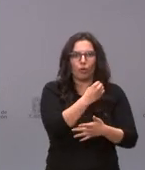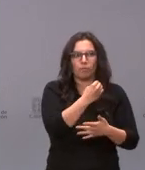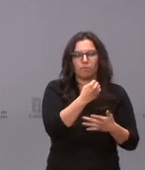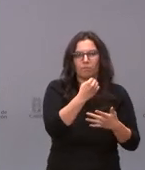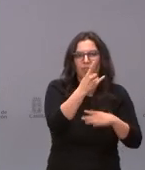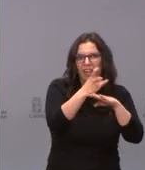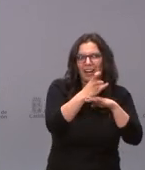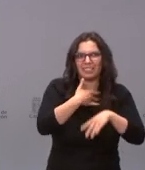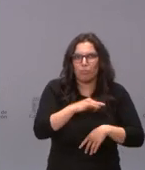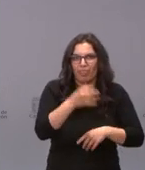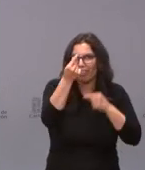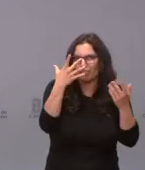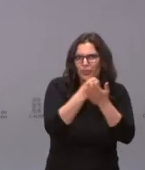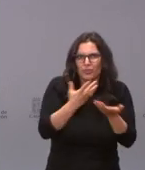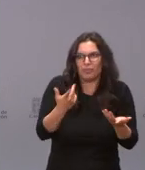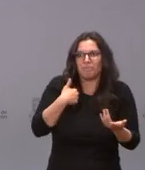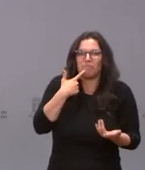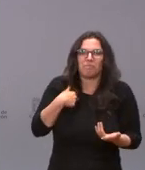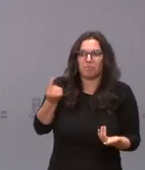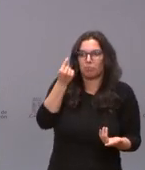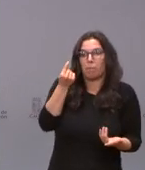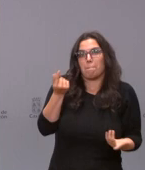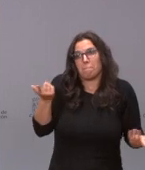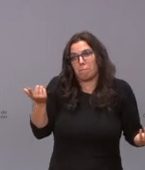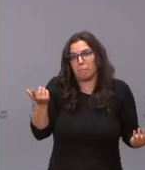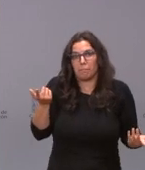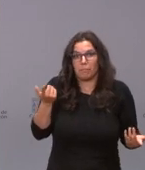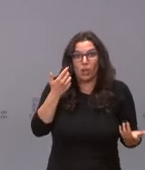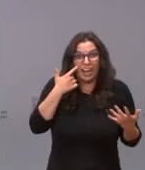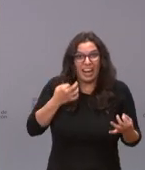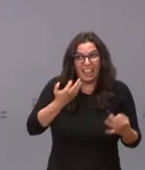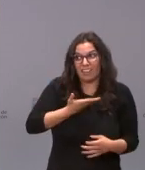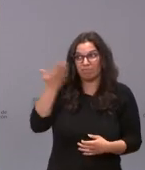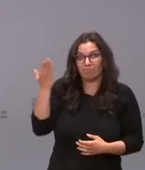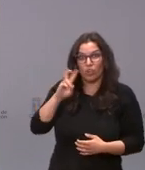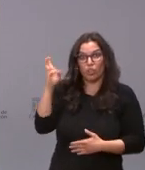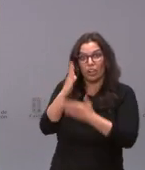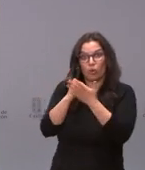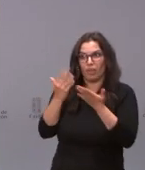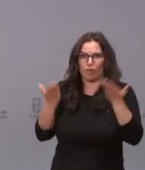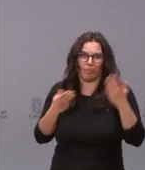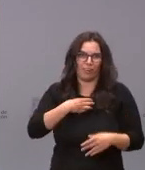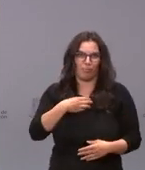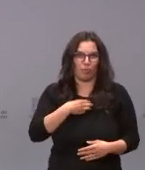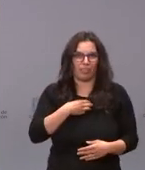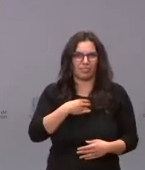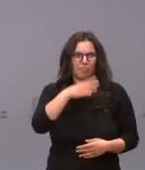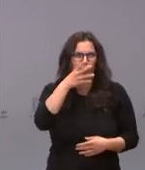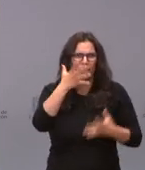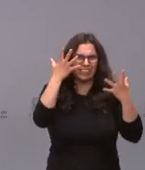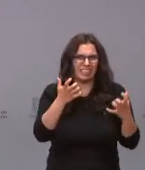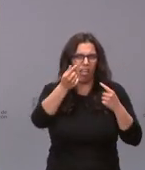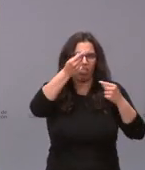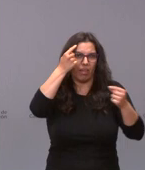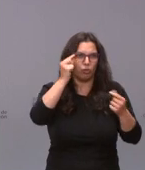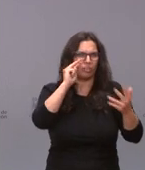le aseguro que no es comparable con ninguna de las otras comunidades ni en el número ni en la transparencia que podemos